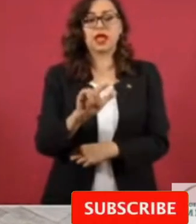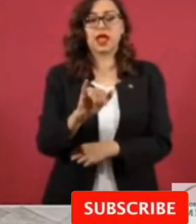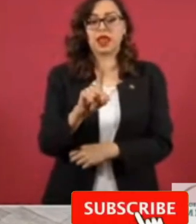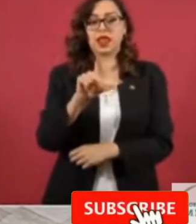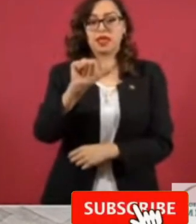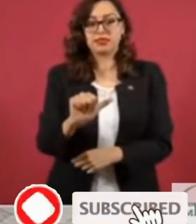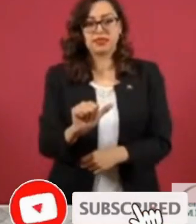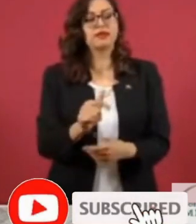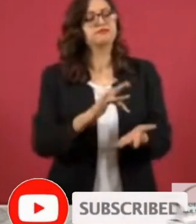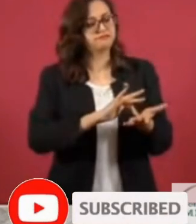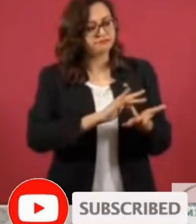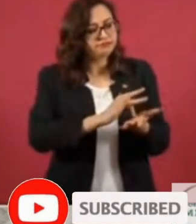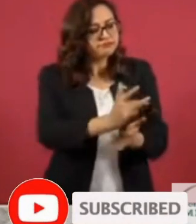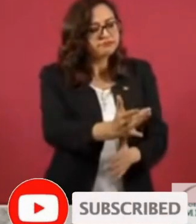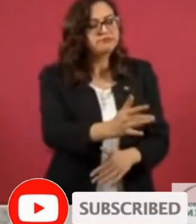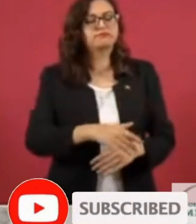acompañarnos,